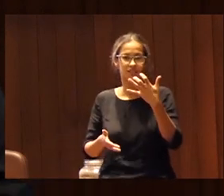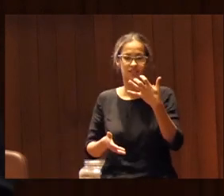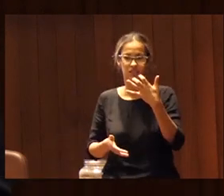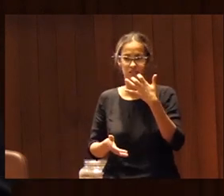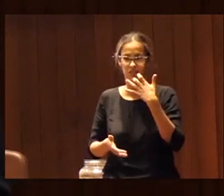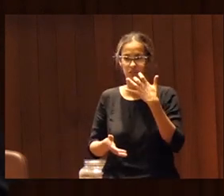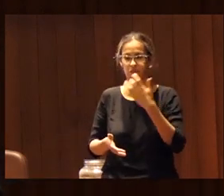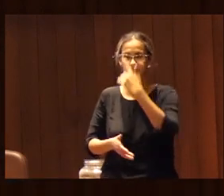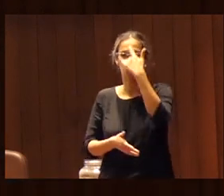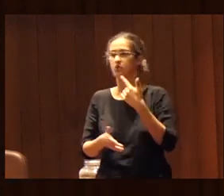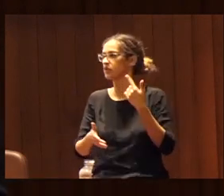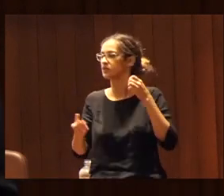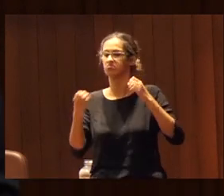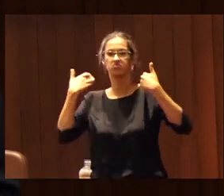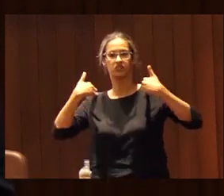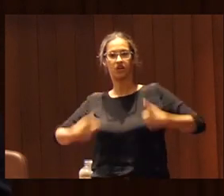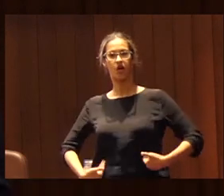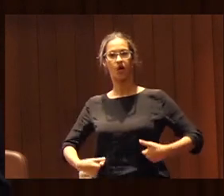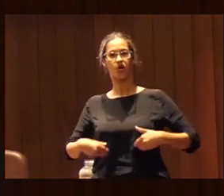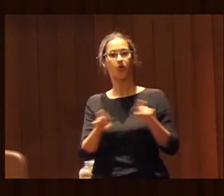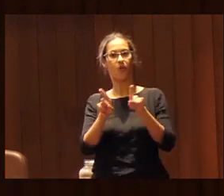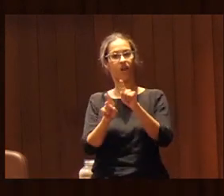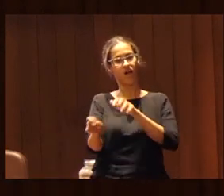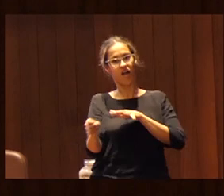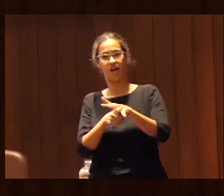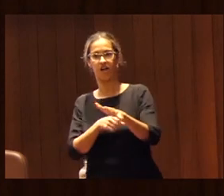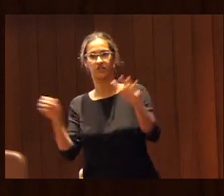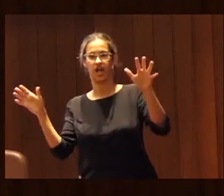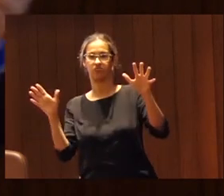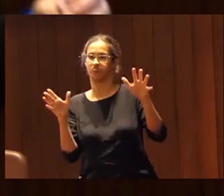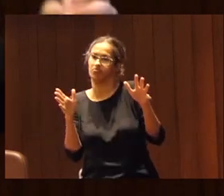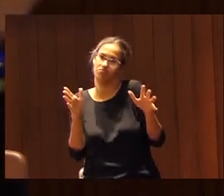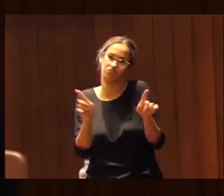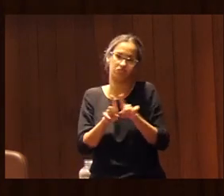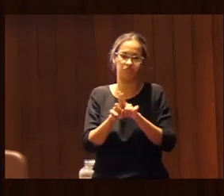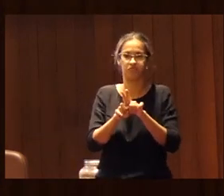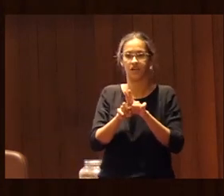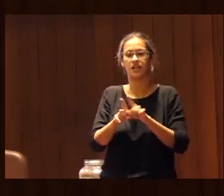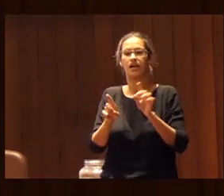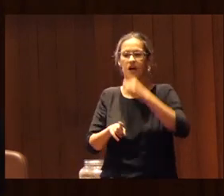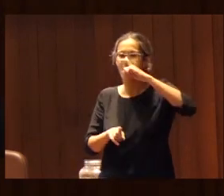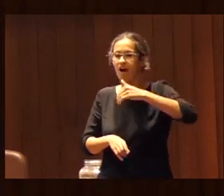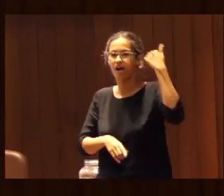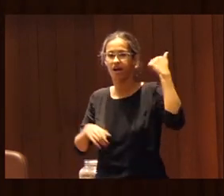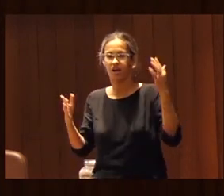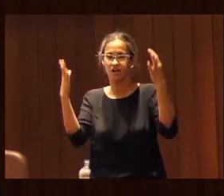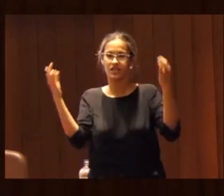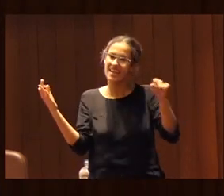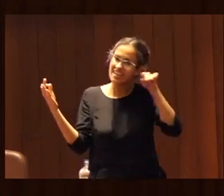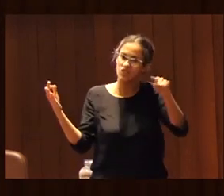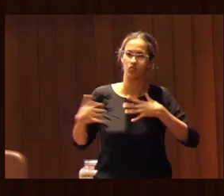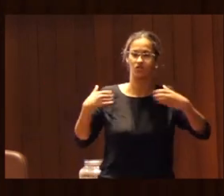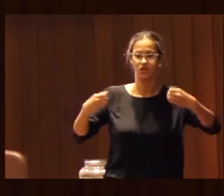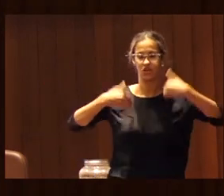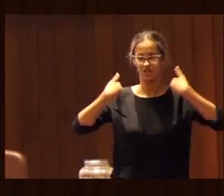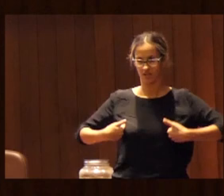actitud corporal tiene un efecto en cómo te mueves por el mundo en cómo tomas ¿os acordáis ayer en yoga? el ejemplo eso es empoderamiento corporal